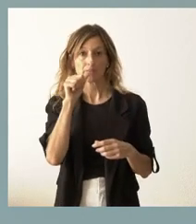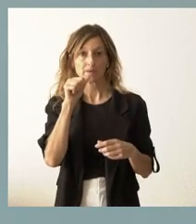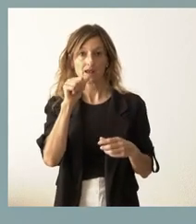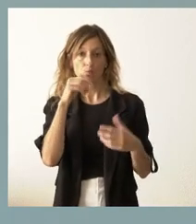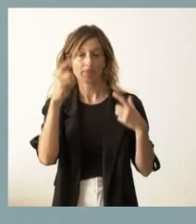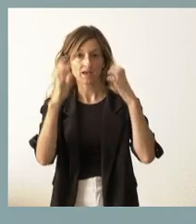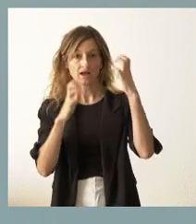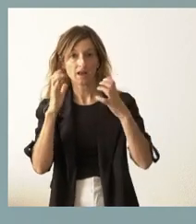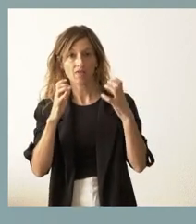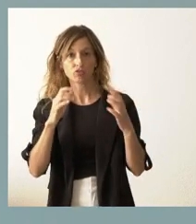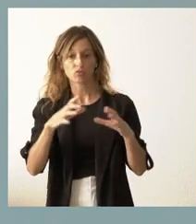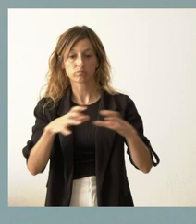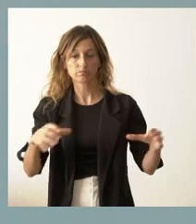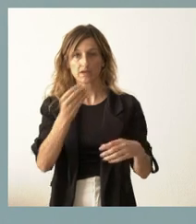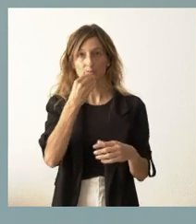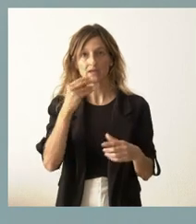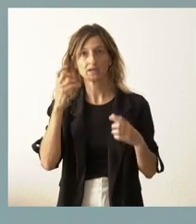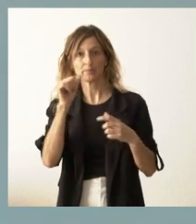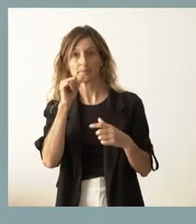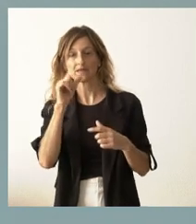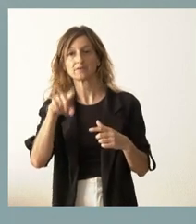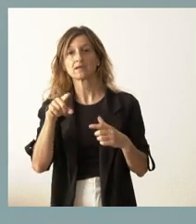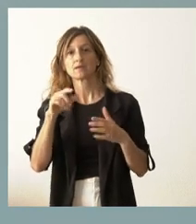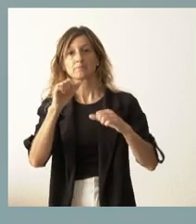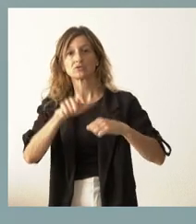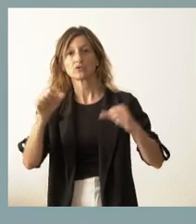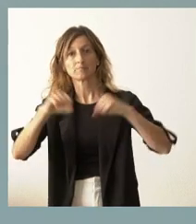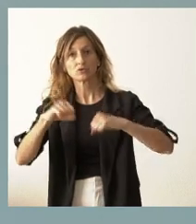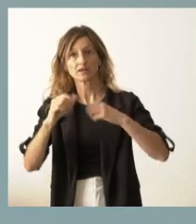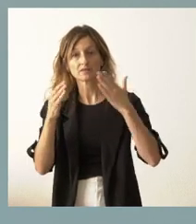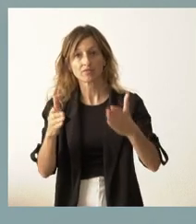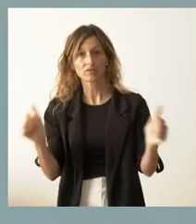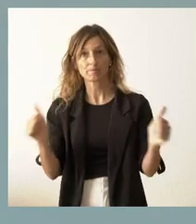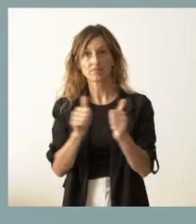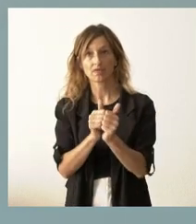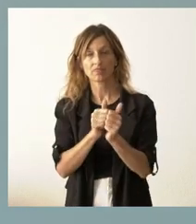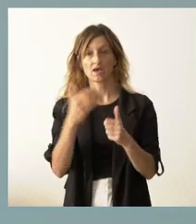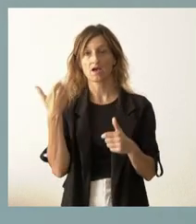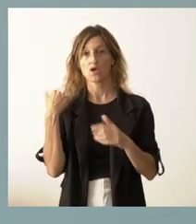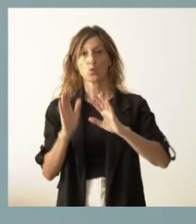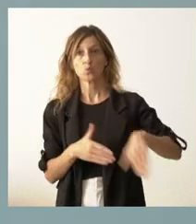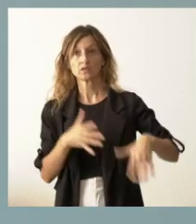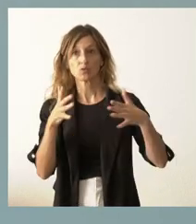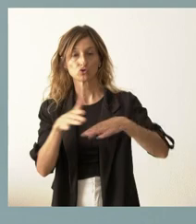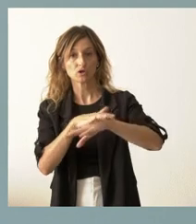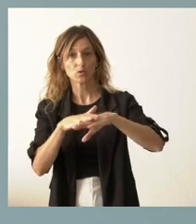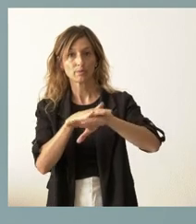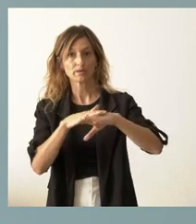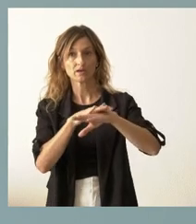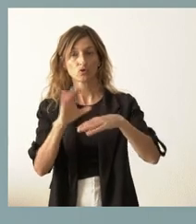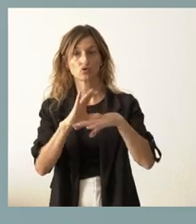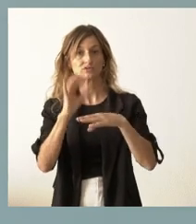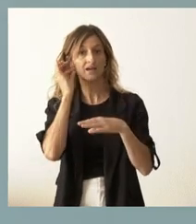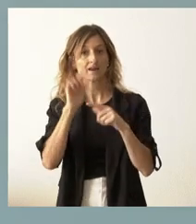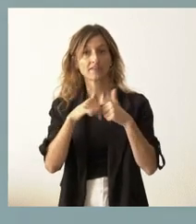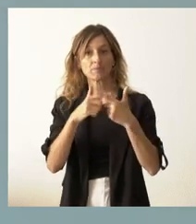y las instalaciones que han sido necesarias, la atención a las personas mayores en situación de dependencia, que el último Consejo de Gobierno planteó la consejera de